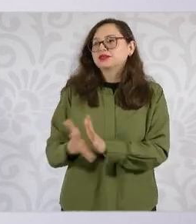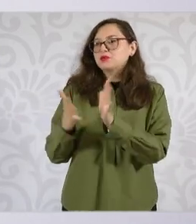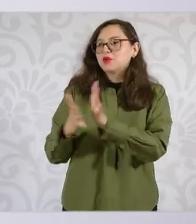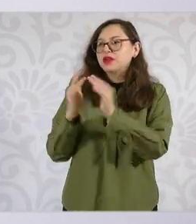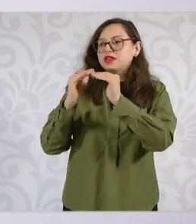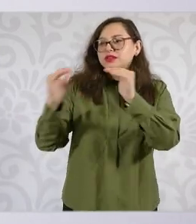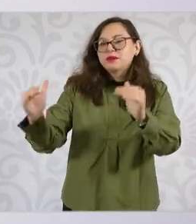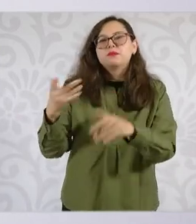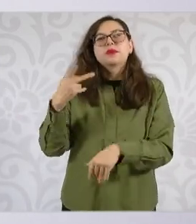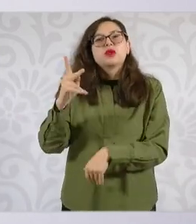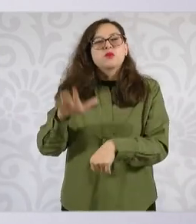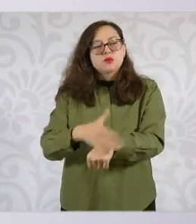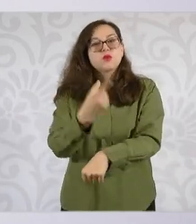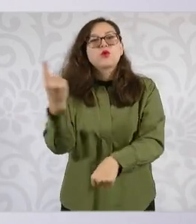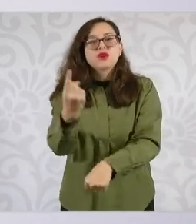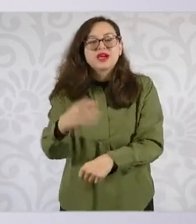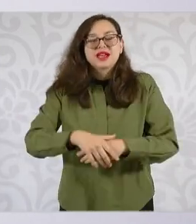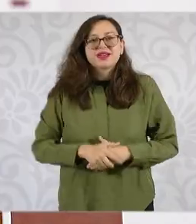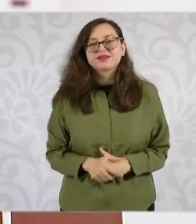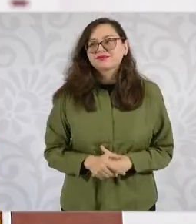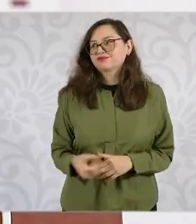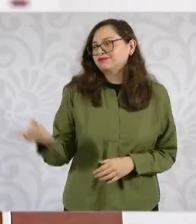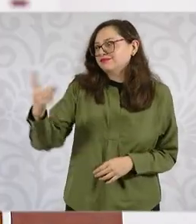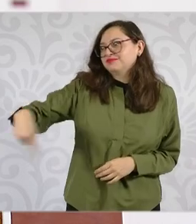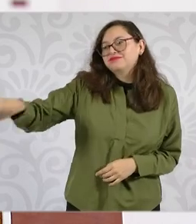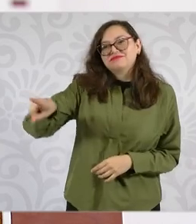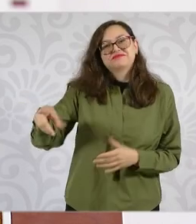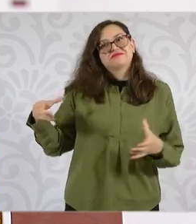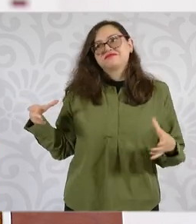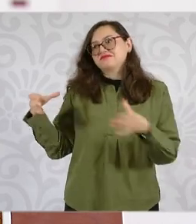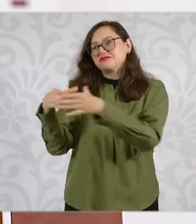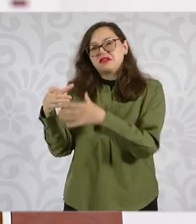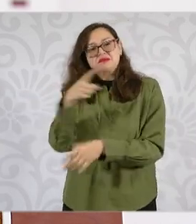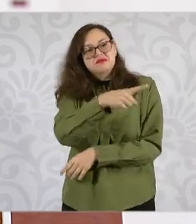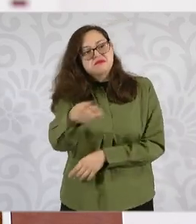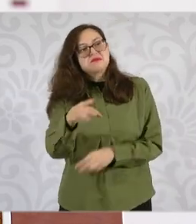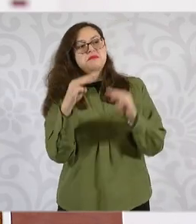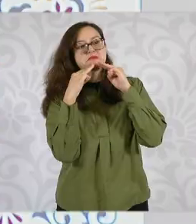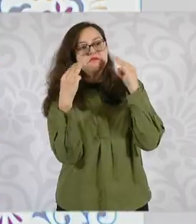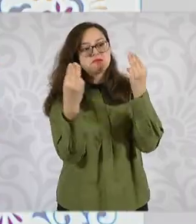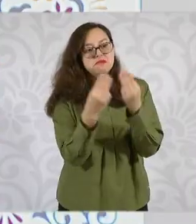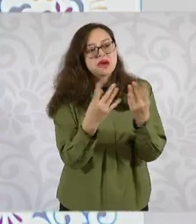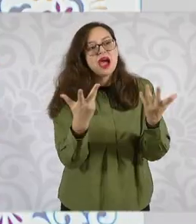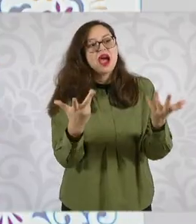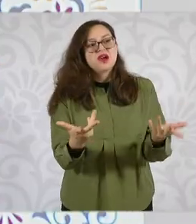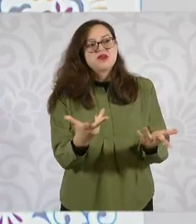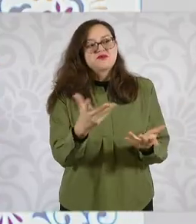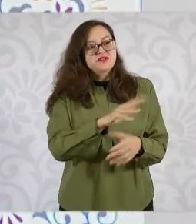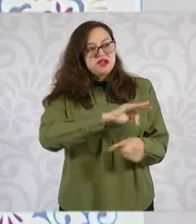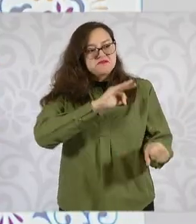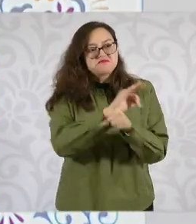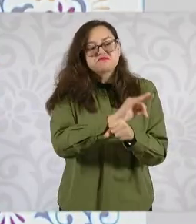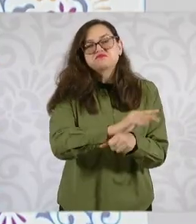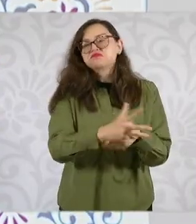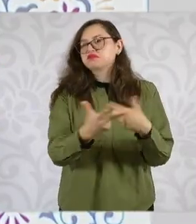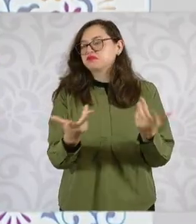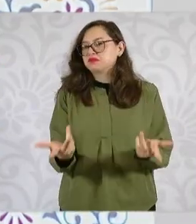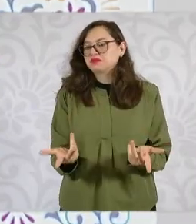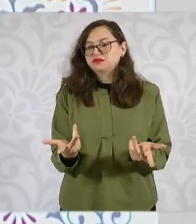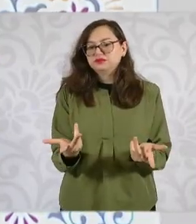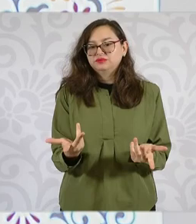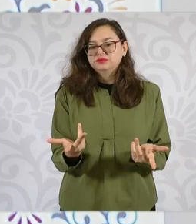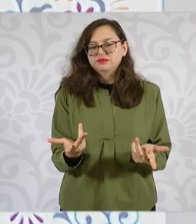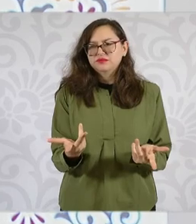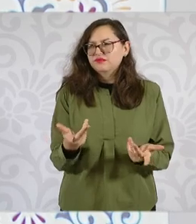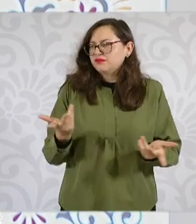¿Cómo es que en paro todavía dan un amparo? Para quien tiene que pagar impuestos otra vez se le prorrobe